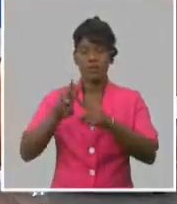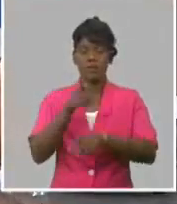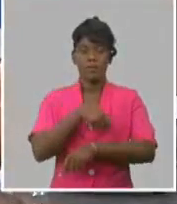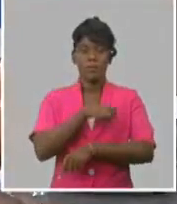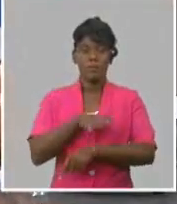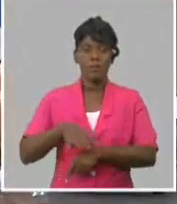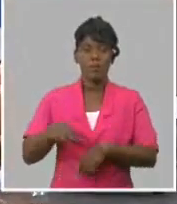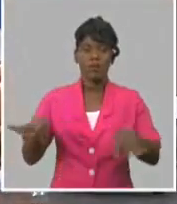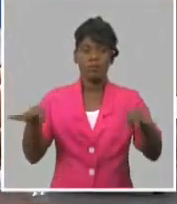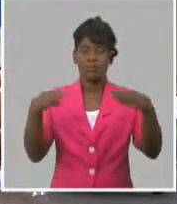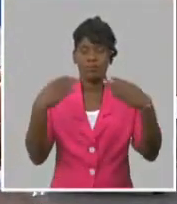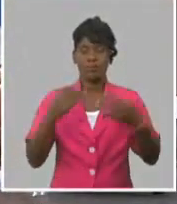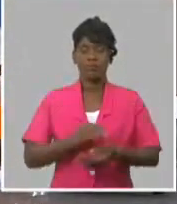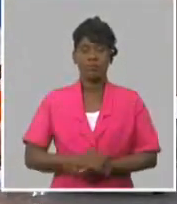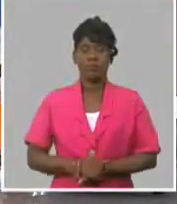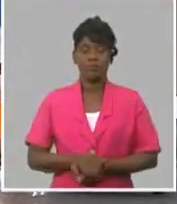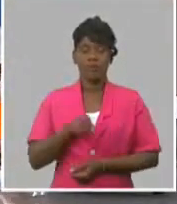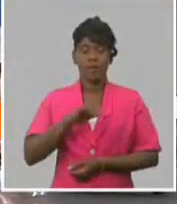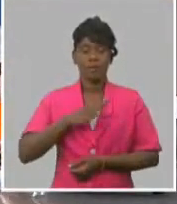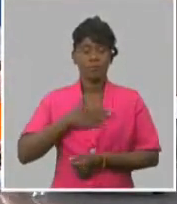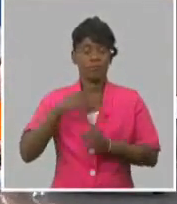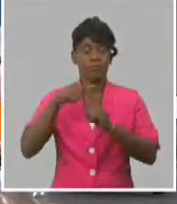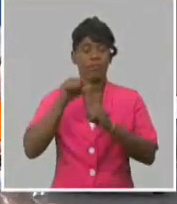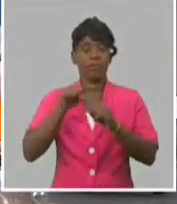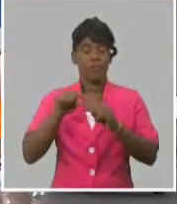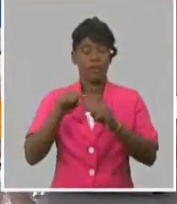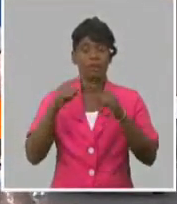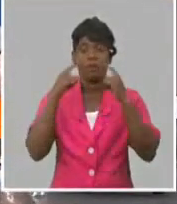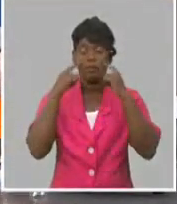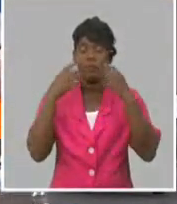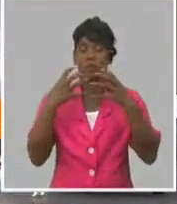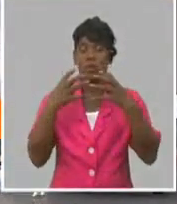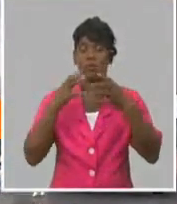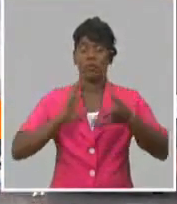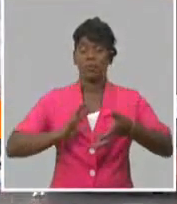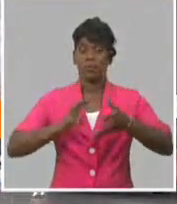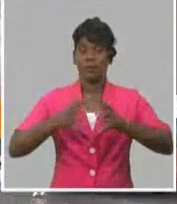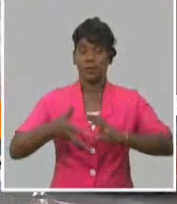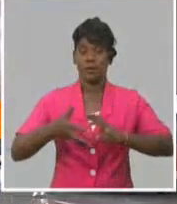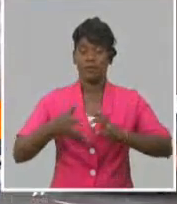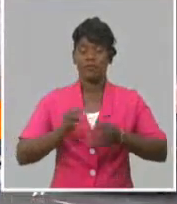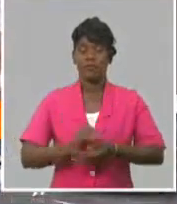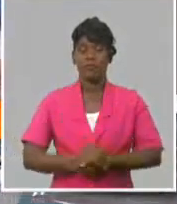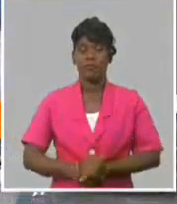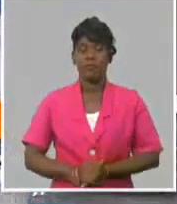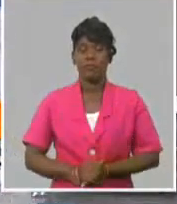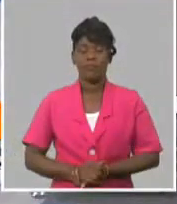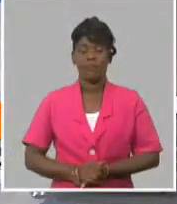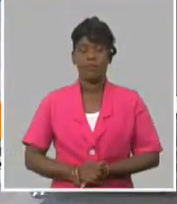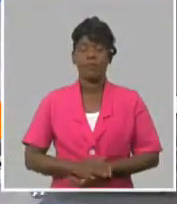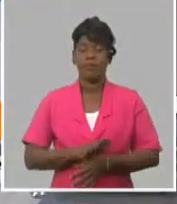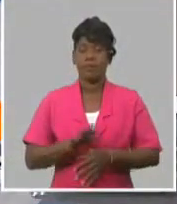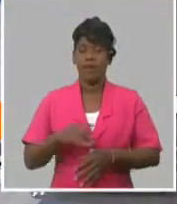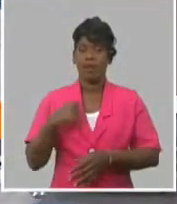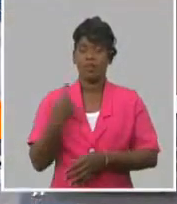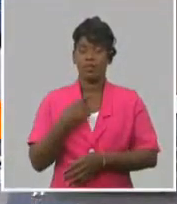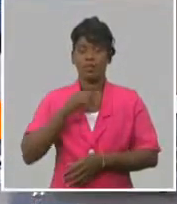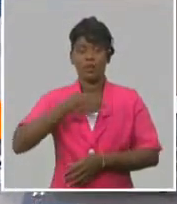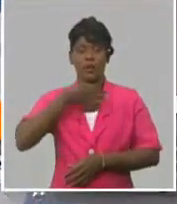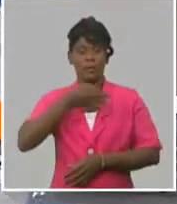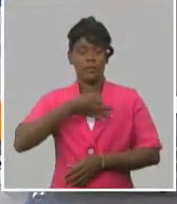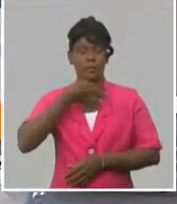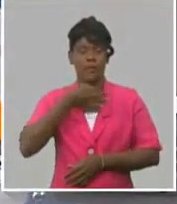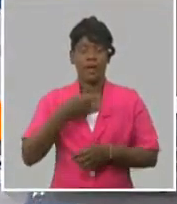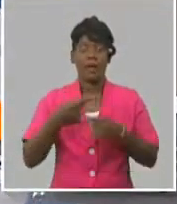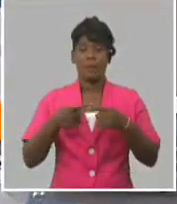Este es un tema bastante complejo en la economía cubana, como se ha dicho, que además